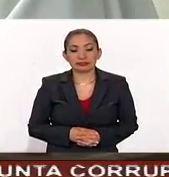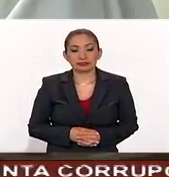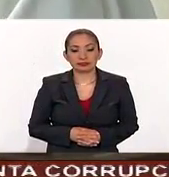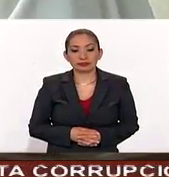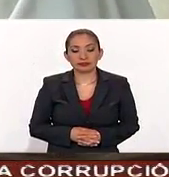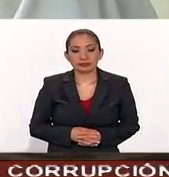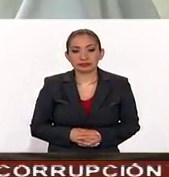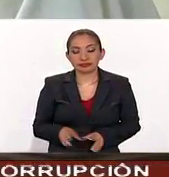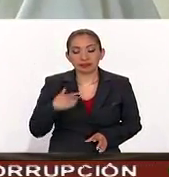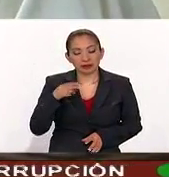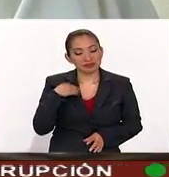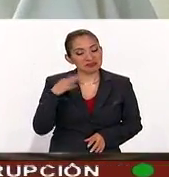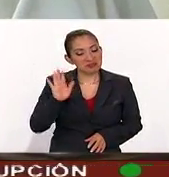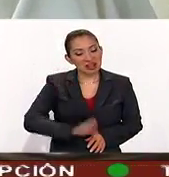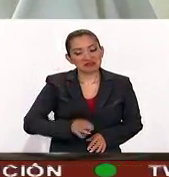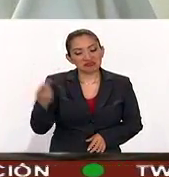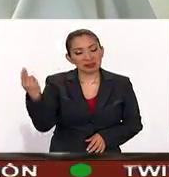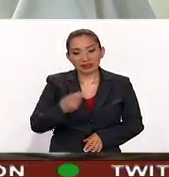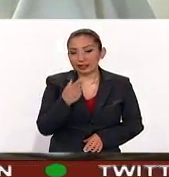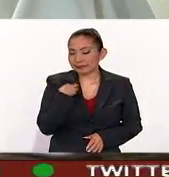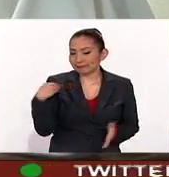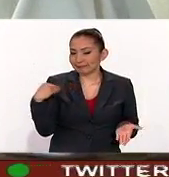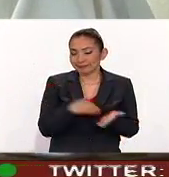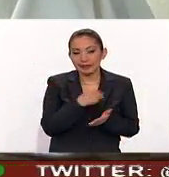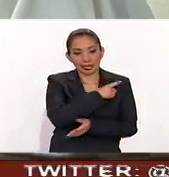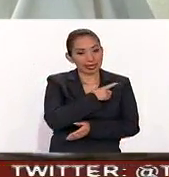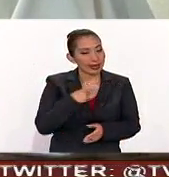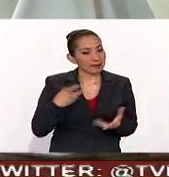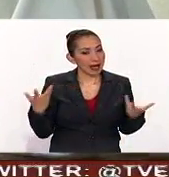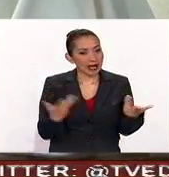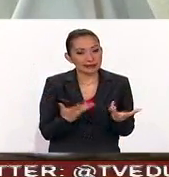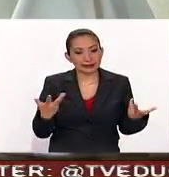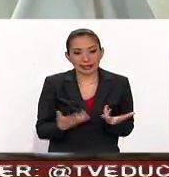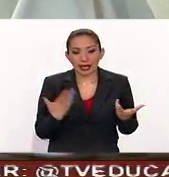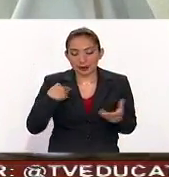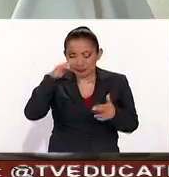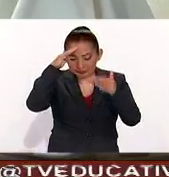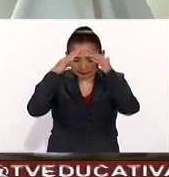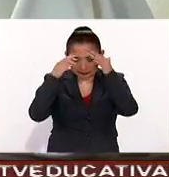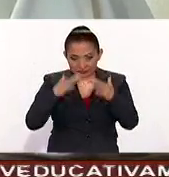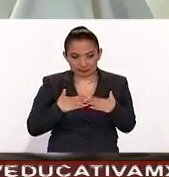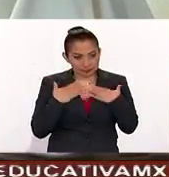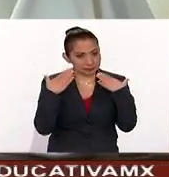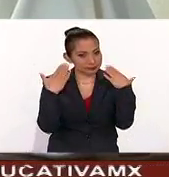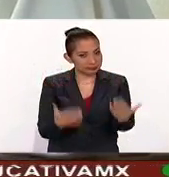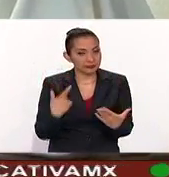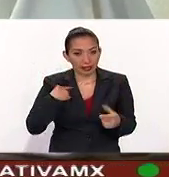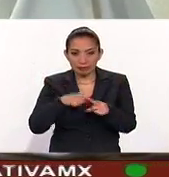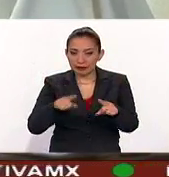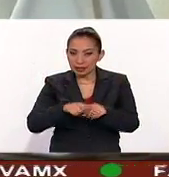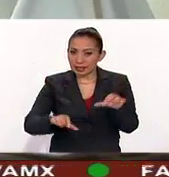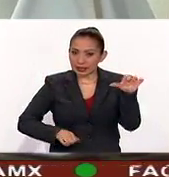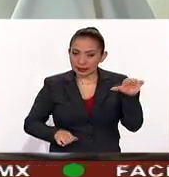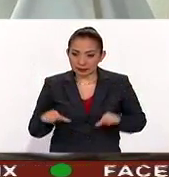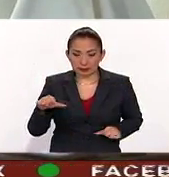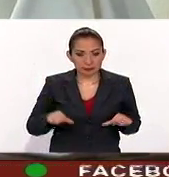Parece necesario establecer lo que ha sido y siempre deberá ser objeto de reflexión sincera y acciones diversas.